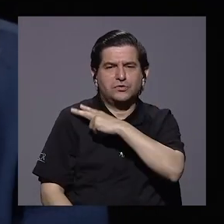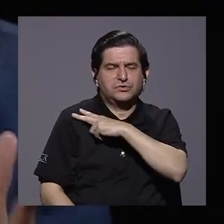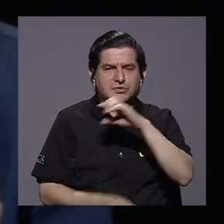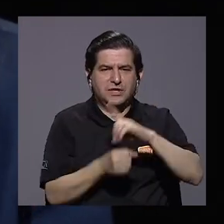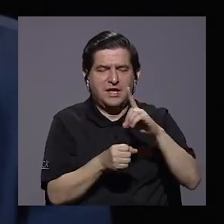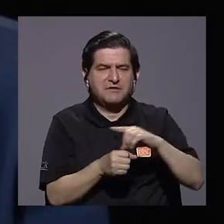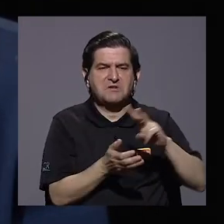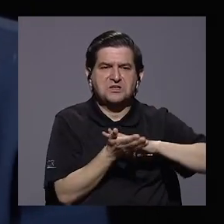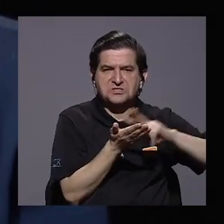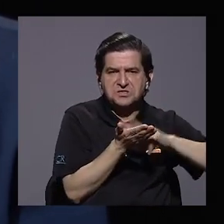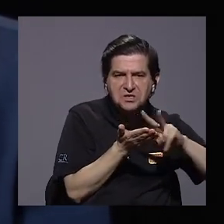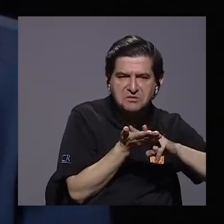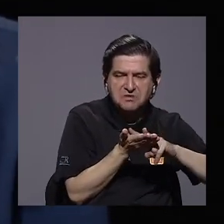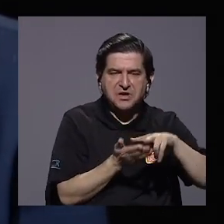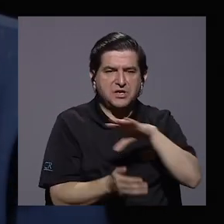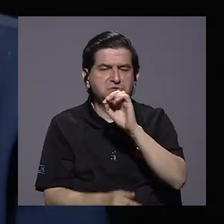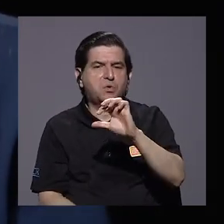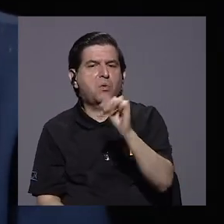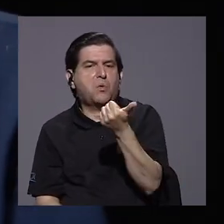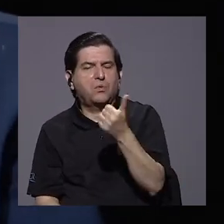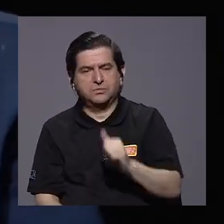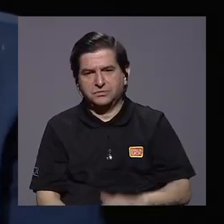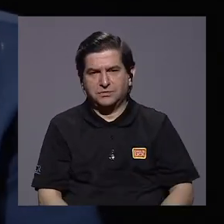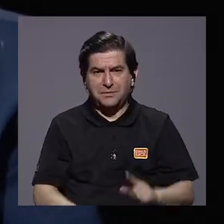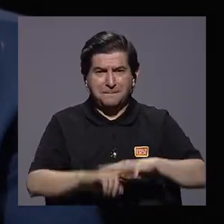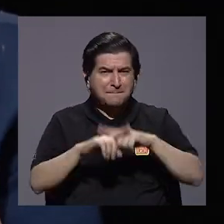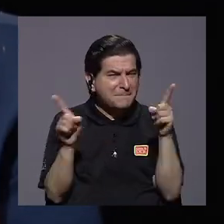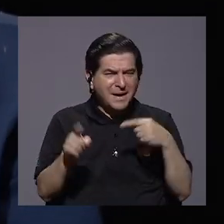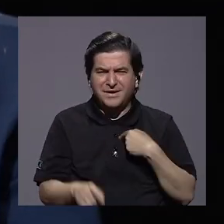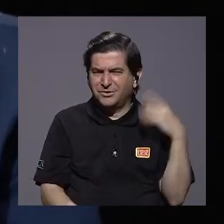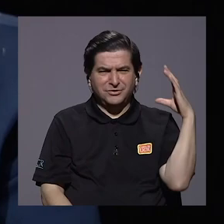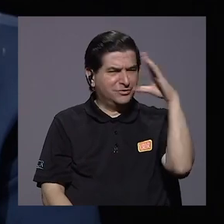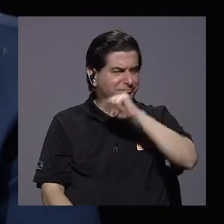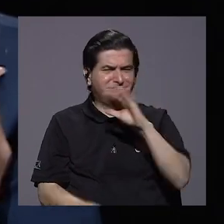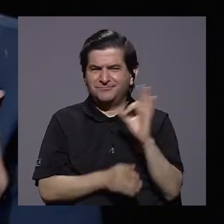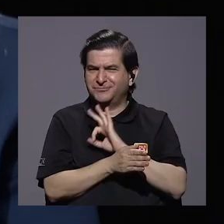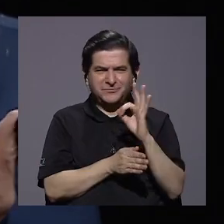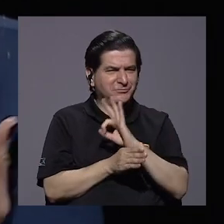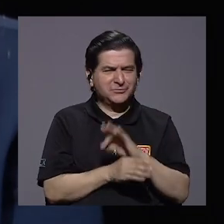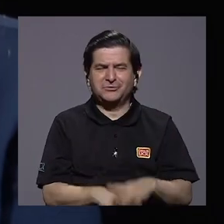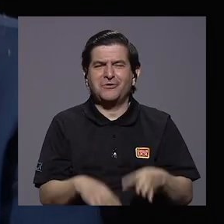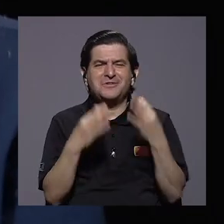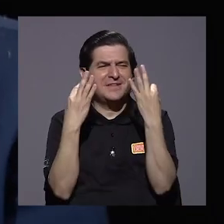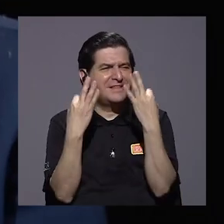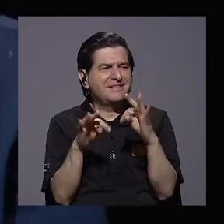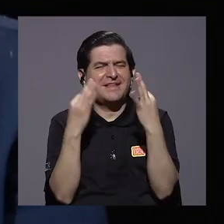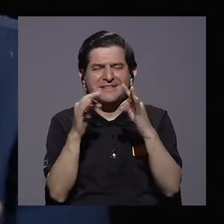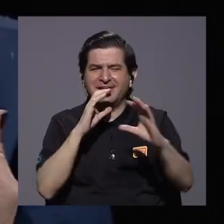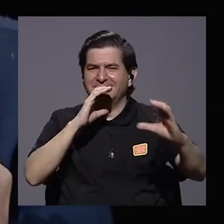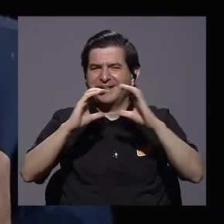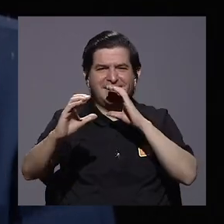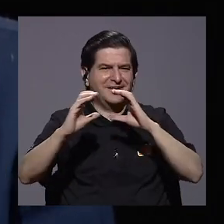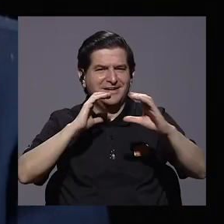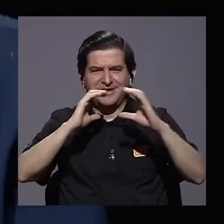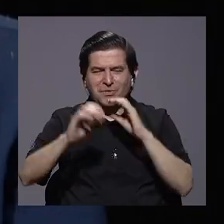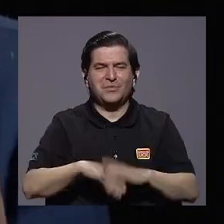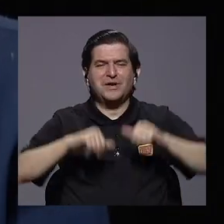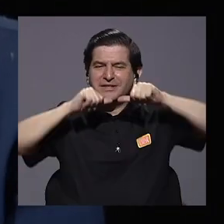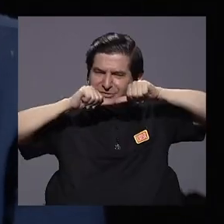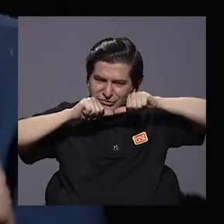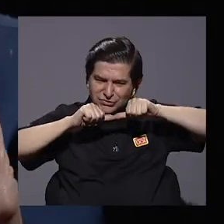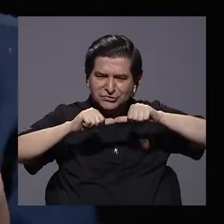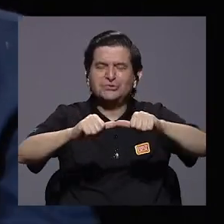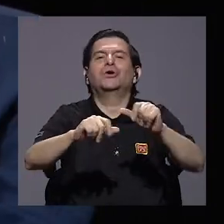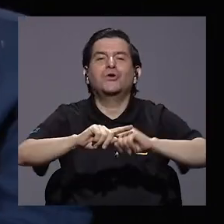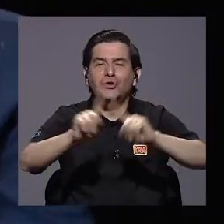liberación o tal vez otro, pero no veo esa función de poder hacer una comunicación constante con